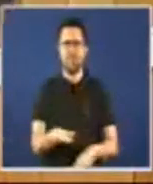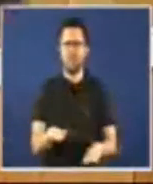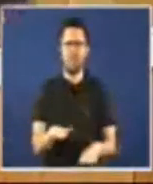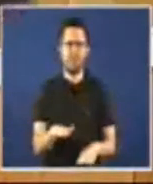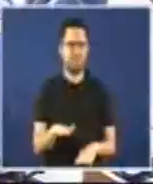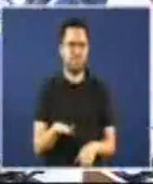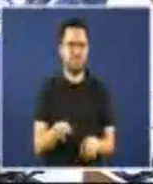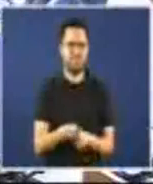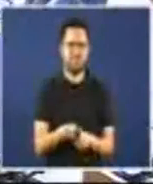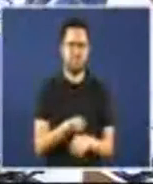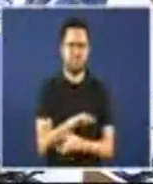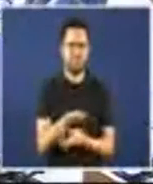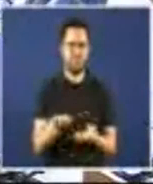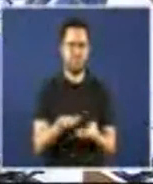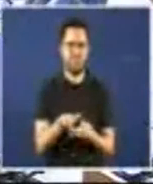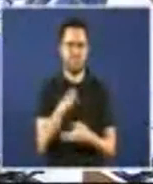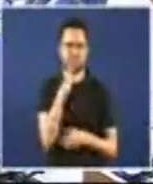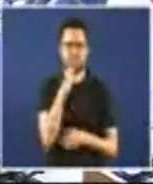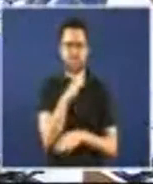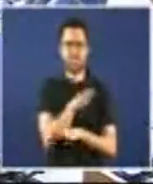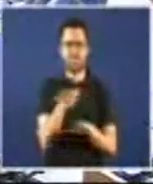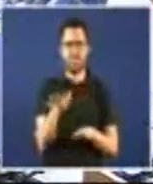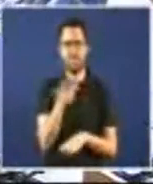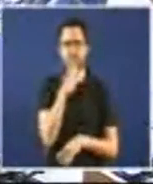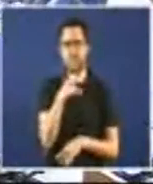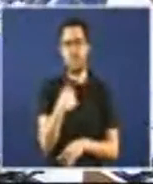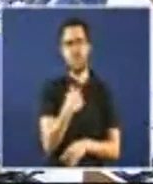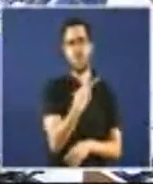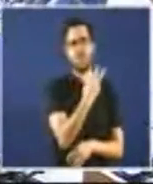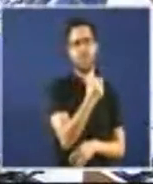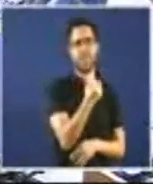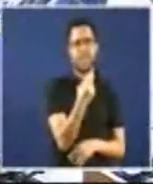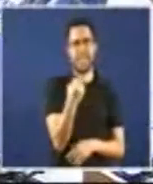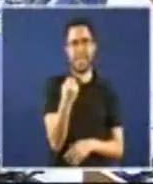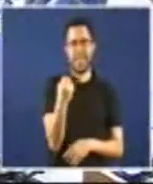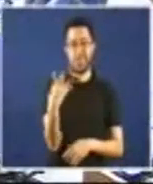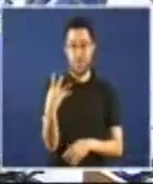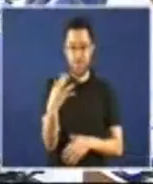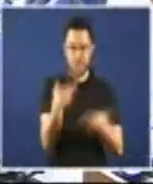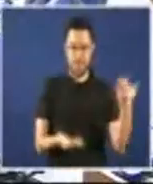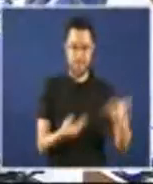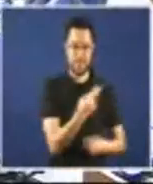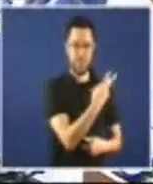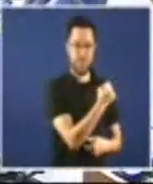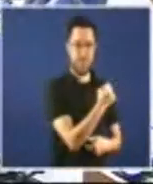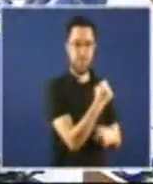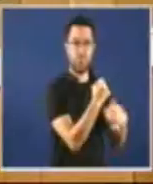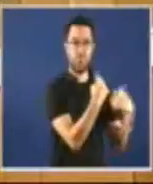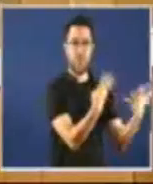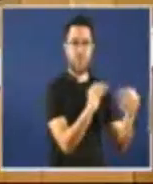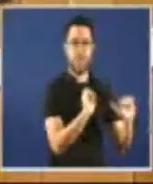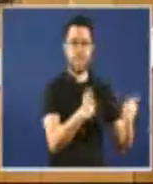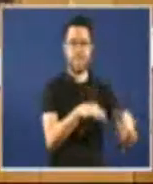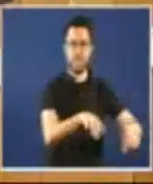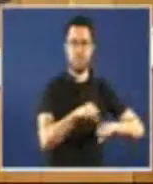Comparándomos 2014 con 2009, inicio da era Núñez, a reducción resulta ser do